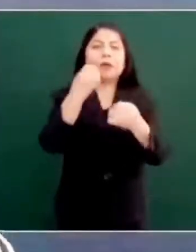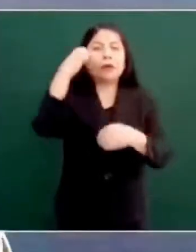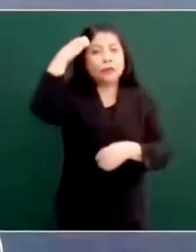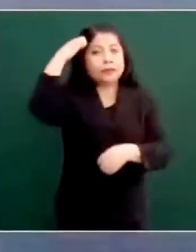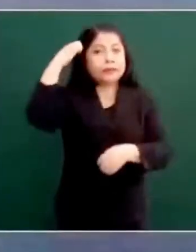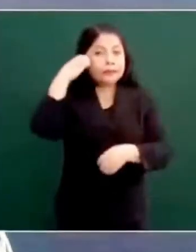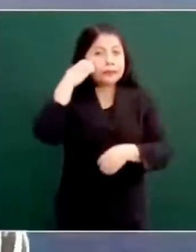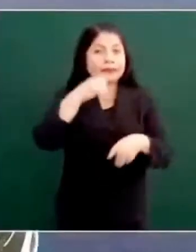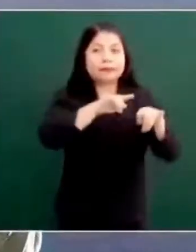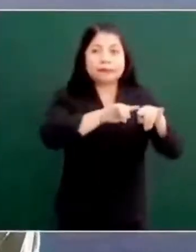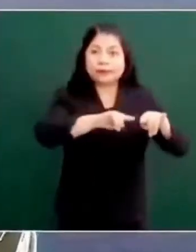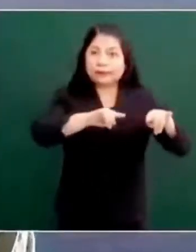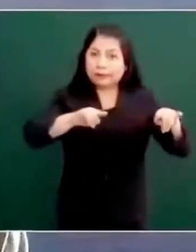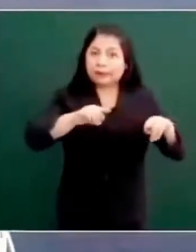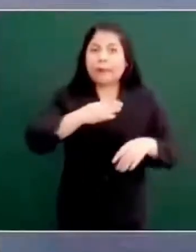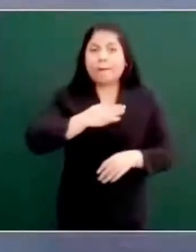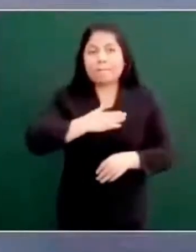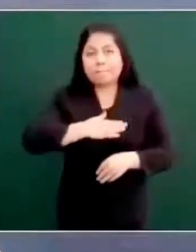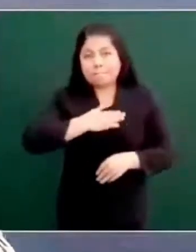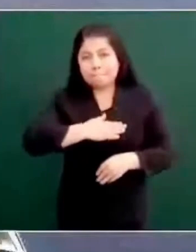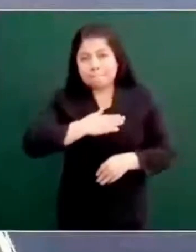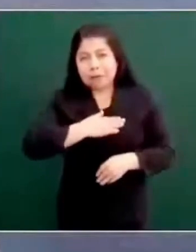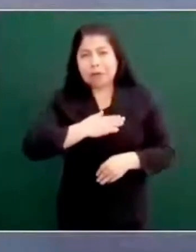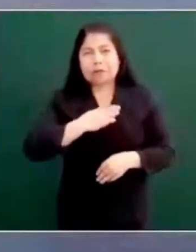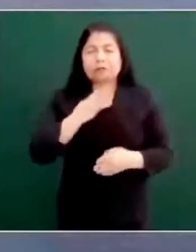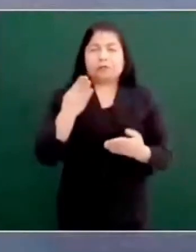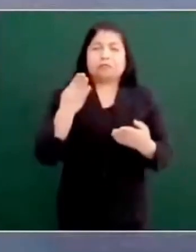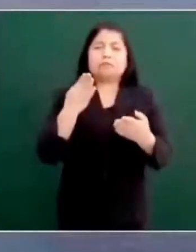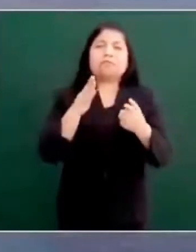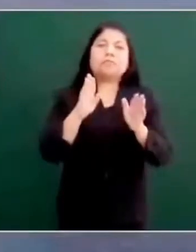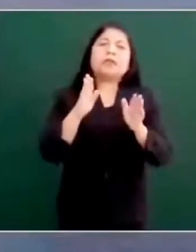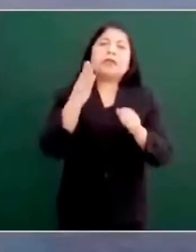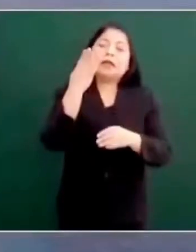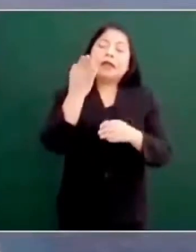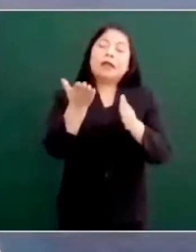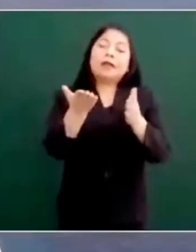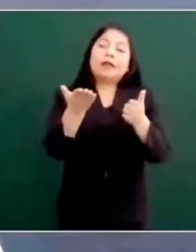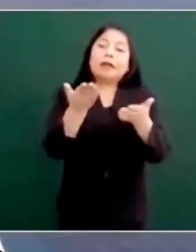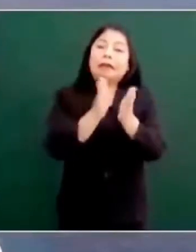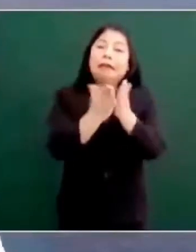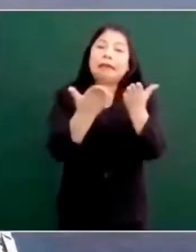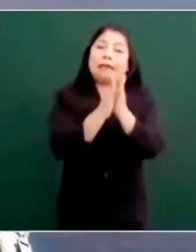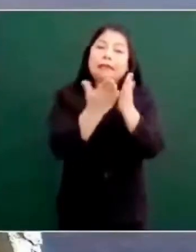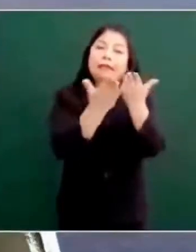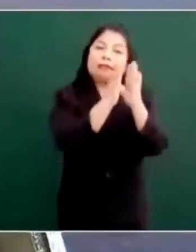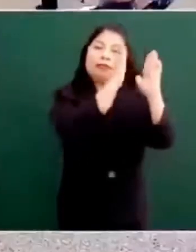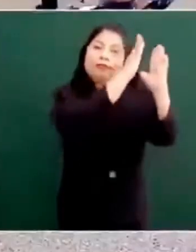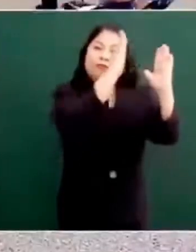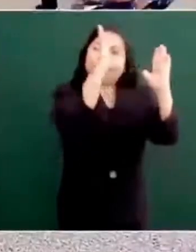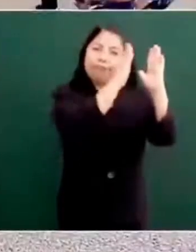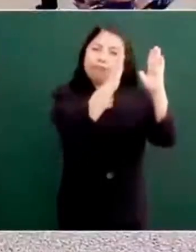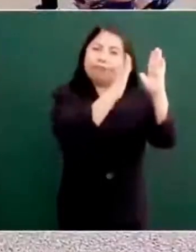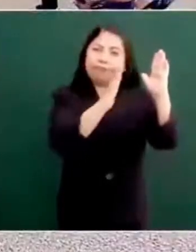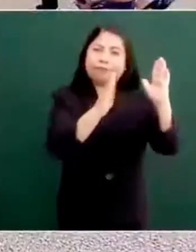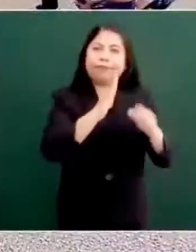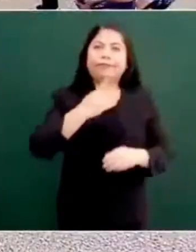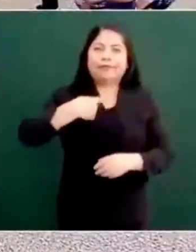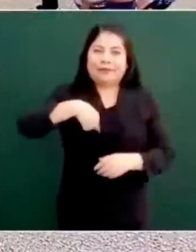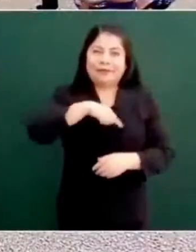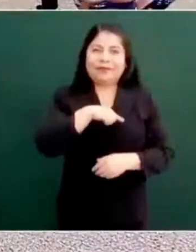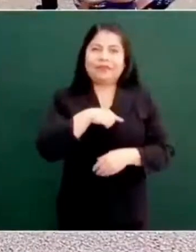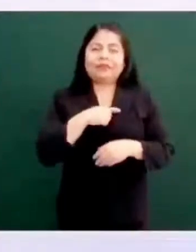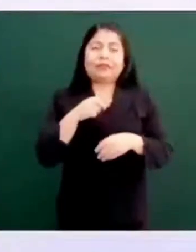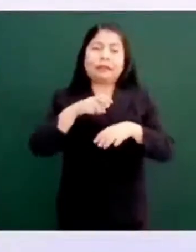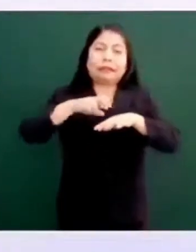baños, áreas públicas, bibliotecas, y demás instalaciones para que sea una experiencia completa, desde llegar al tren, bajar en la